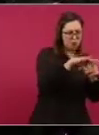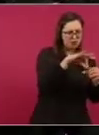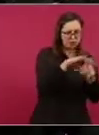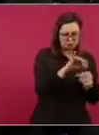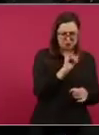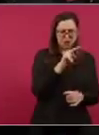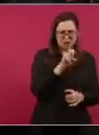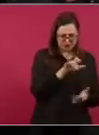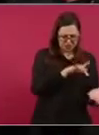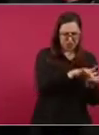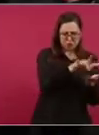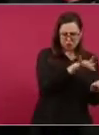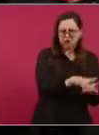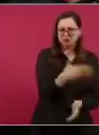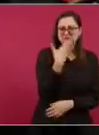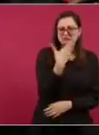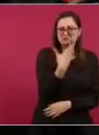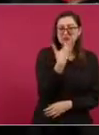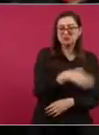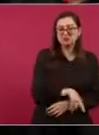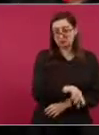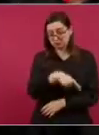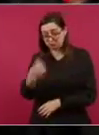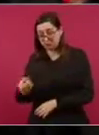Las dos también.